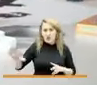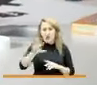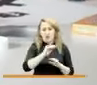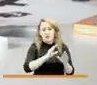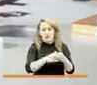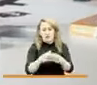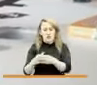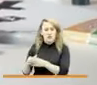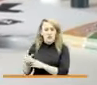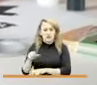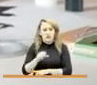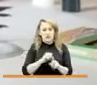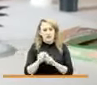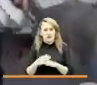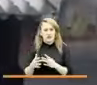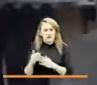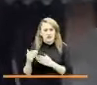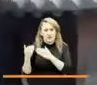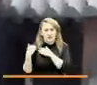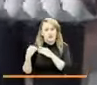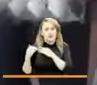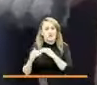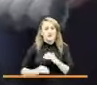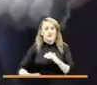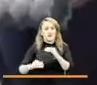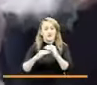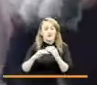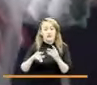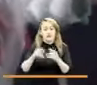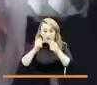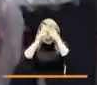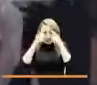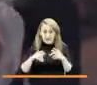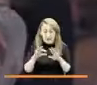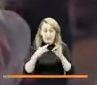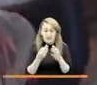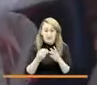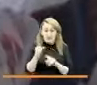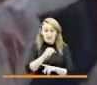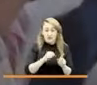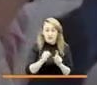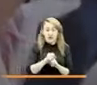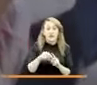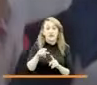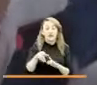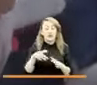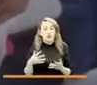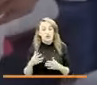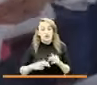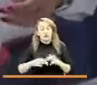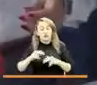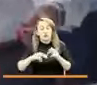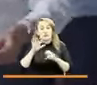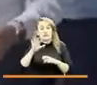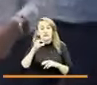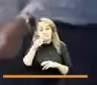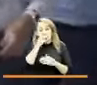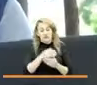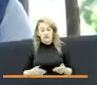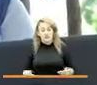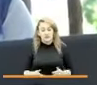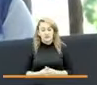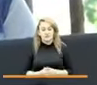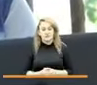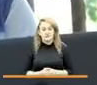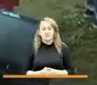a la corresponsabilidad del Estado, la familia y la sociedad para construir el país de la niñez. Movilizamos los